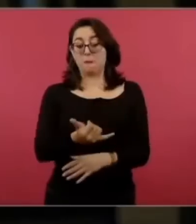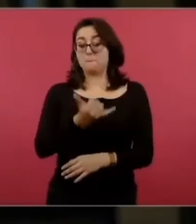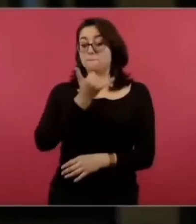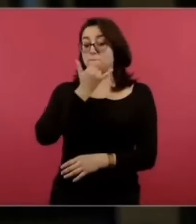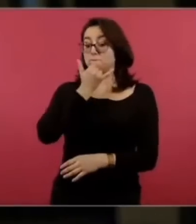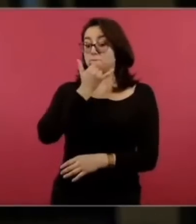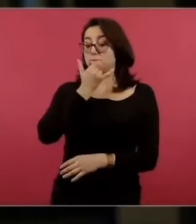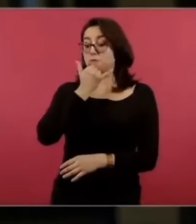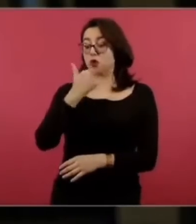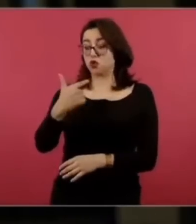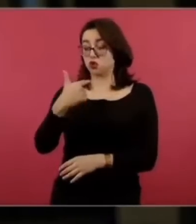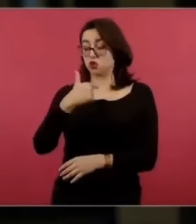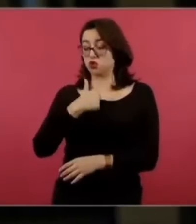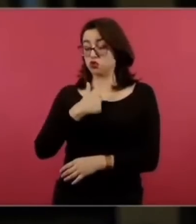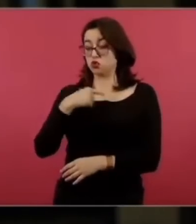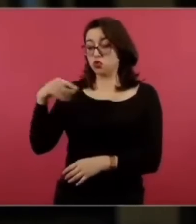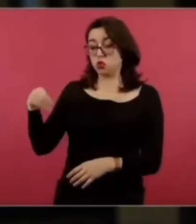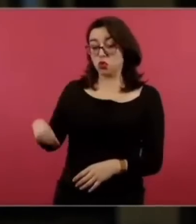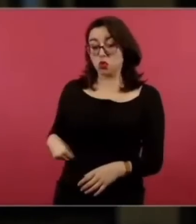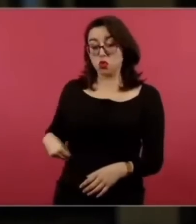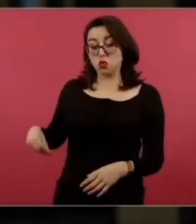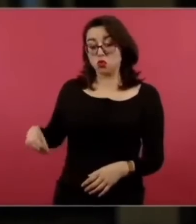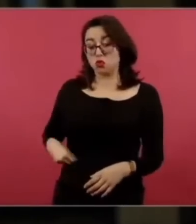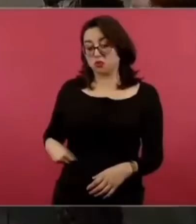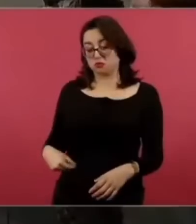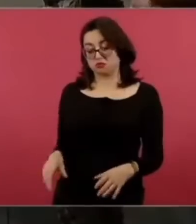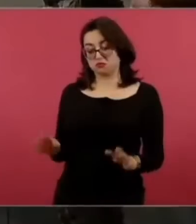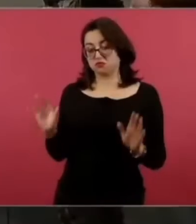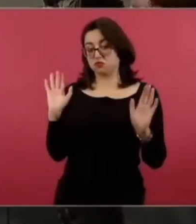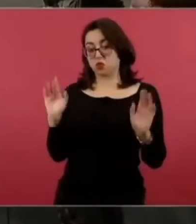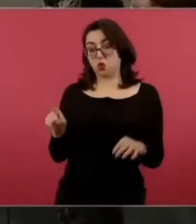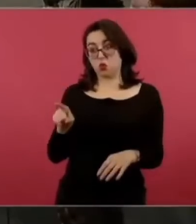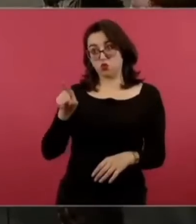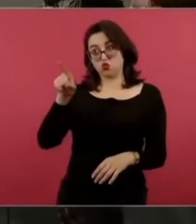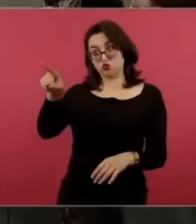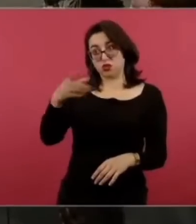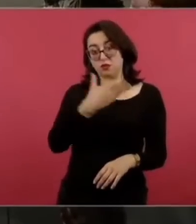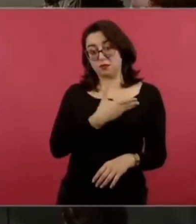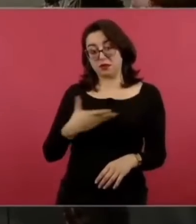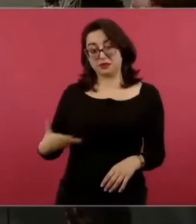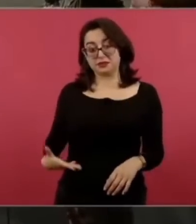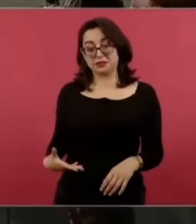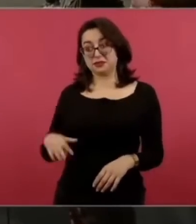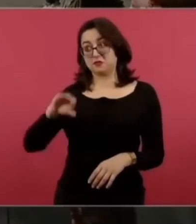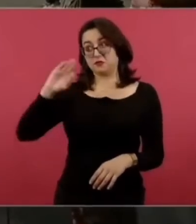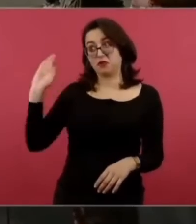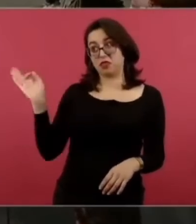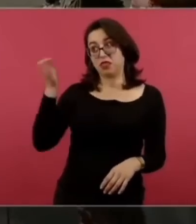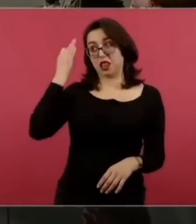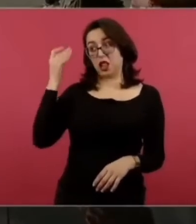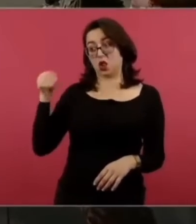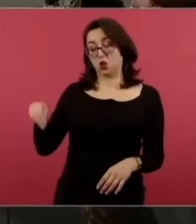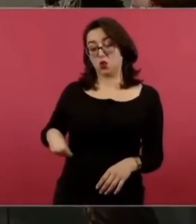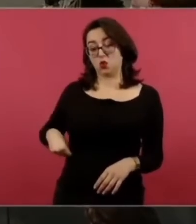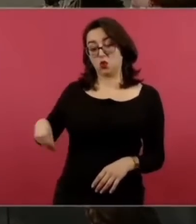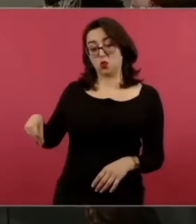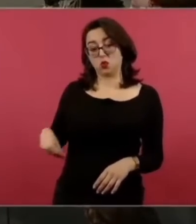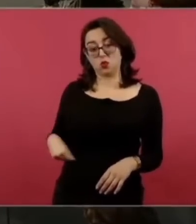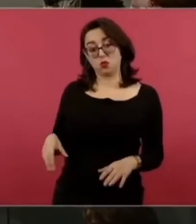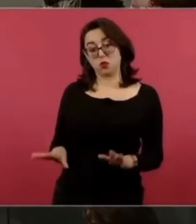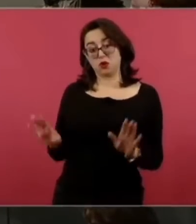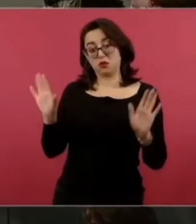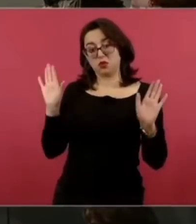errores criminales realmente yo no sé si pero no cuando se lucra con el recurso de los